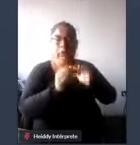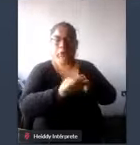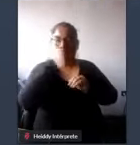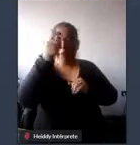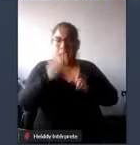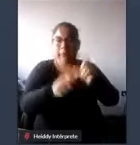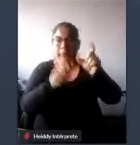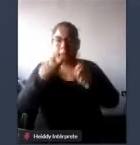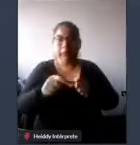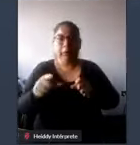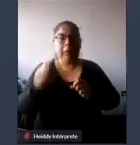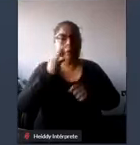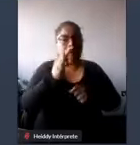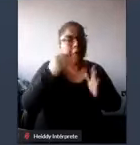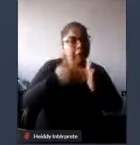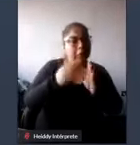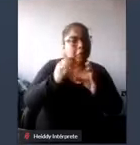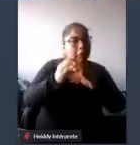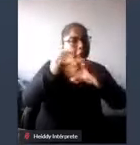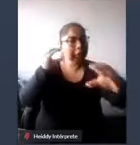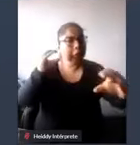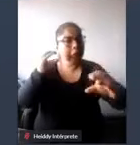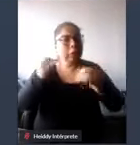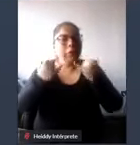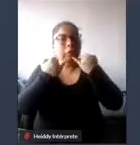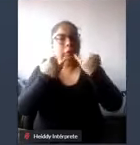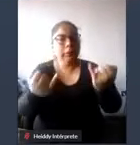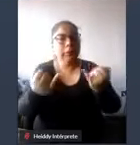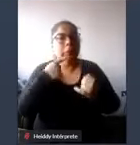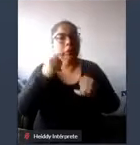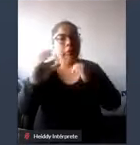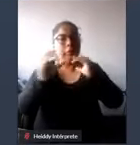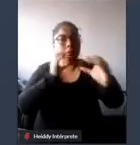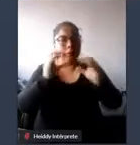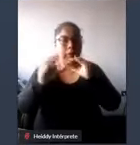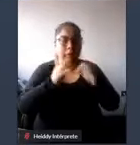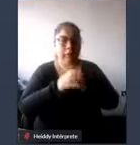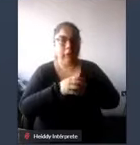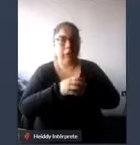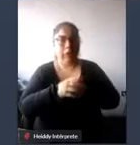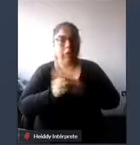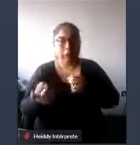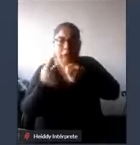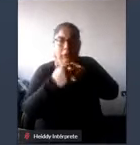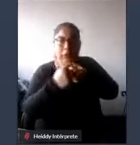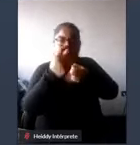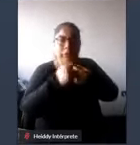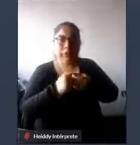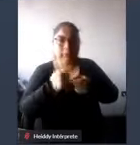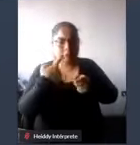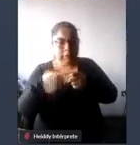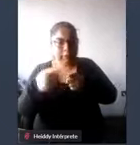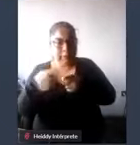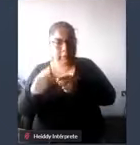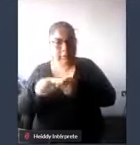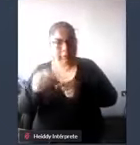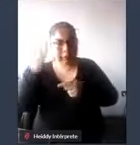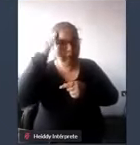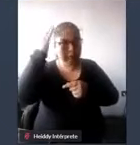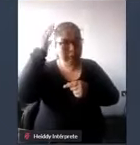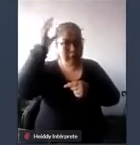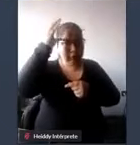entorno físico el transporte la información y comunicaciones incluidos los sistemas y tecnologías de la